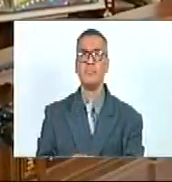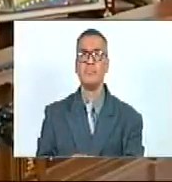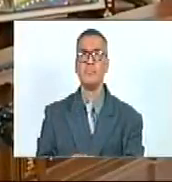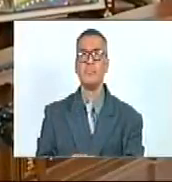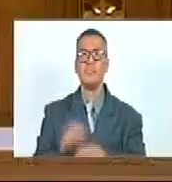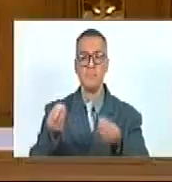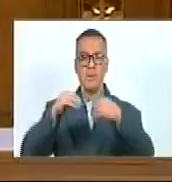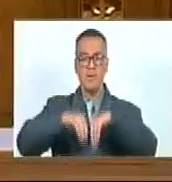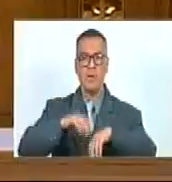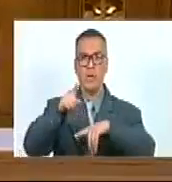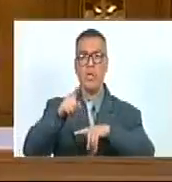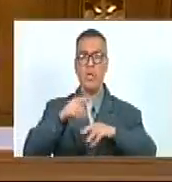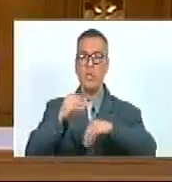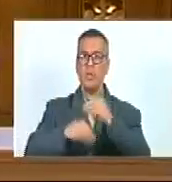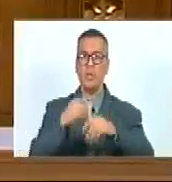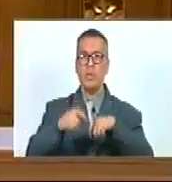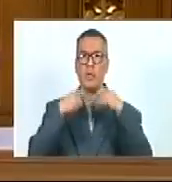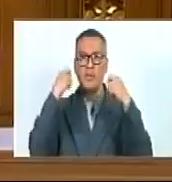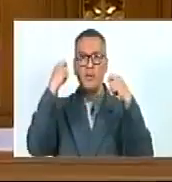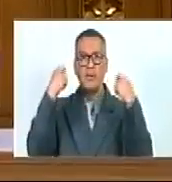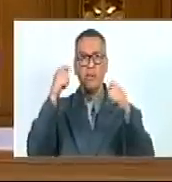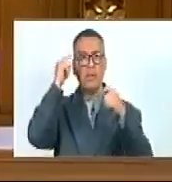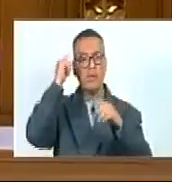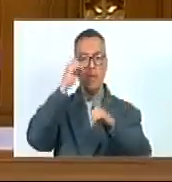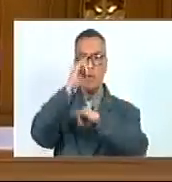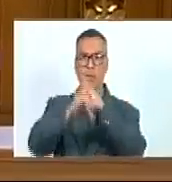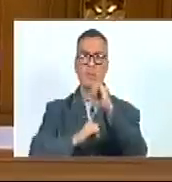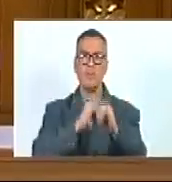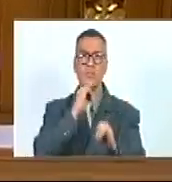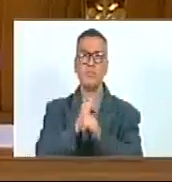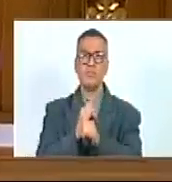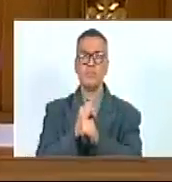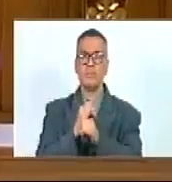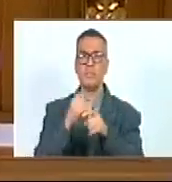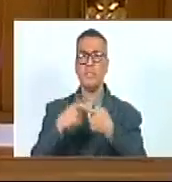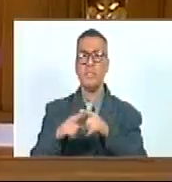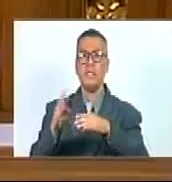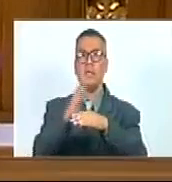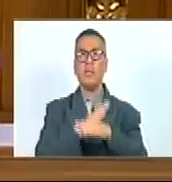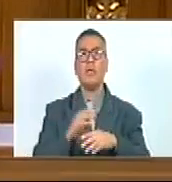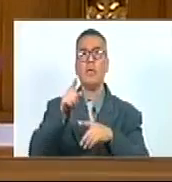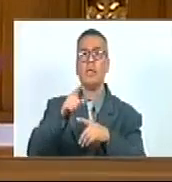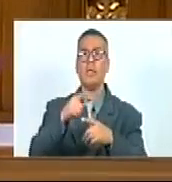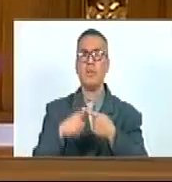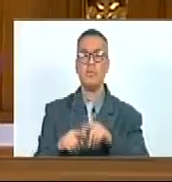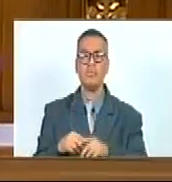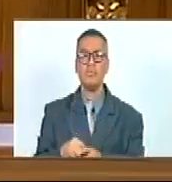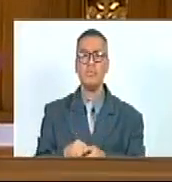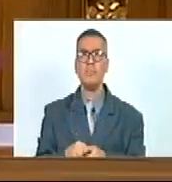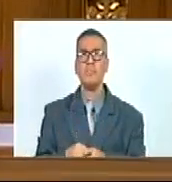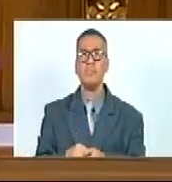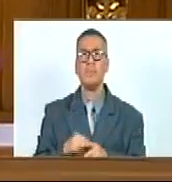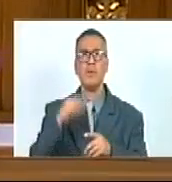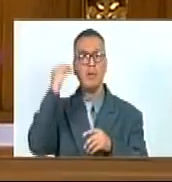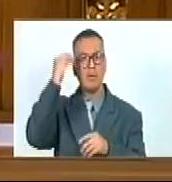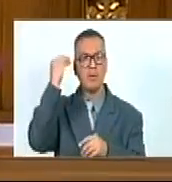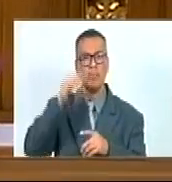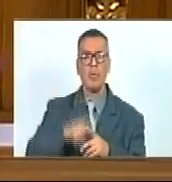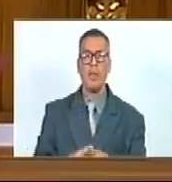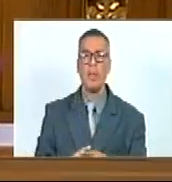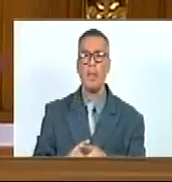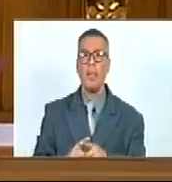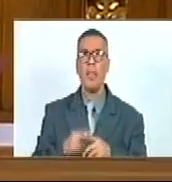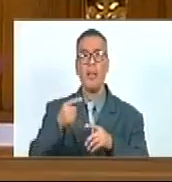Acuerdo Con motivo A celebrarse El día Internacional De la Diversidad Biológica Considerando